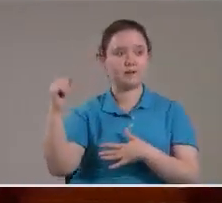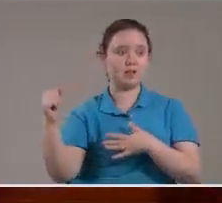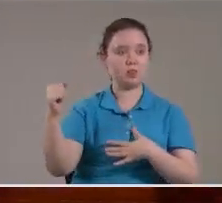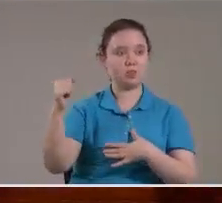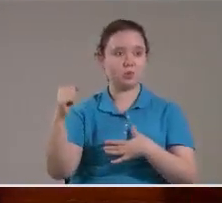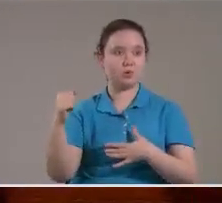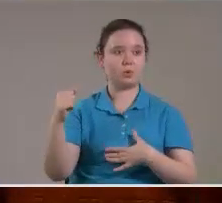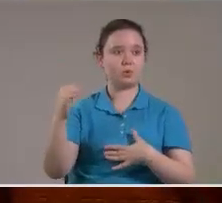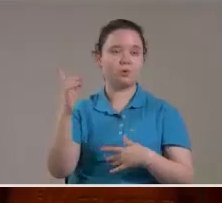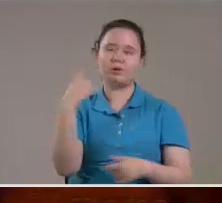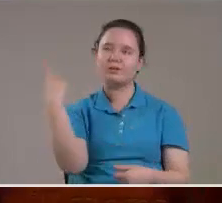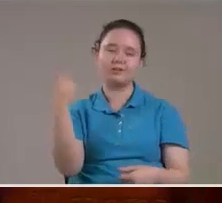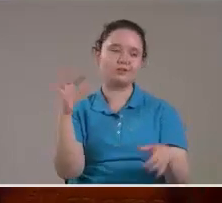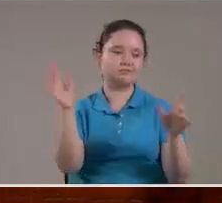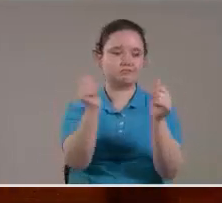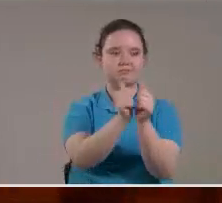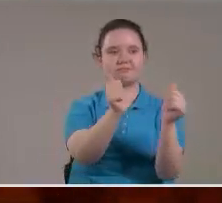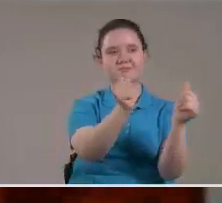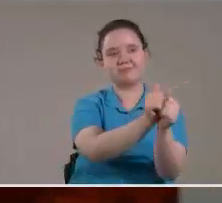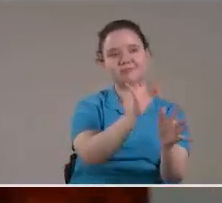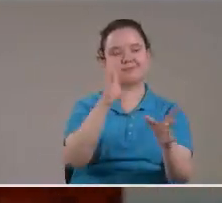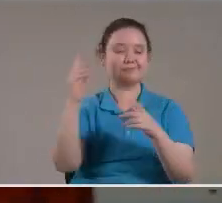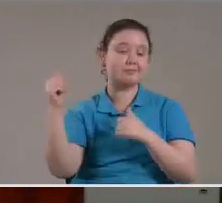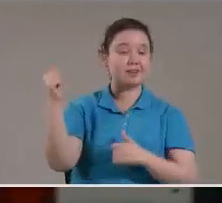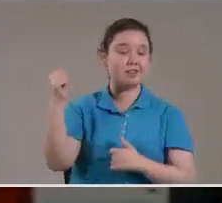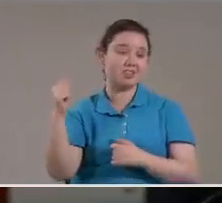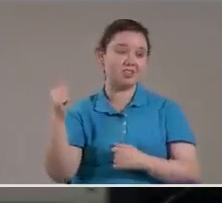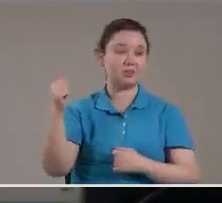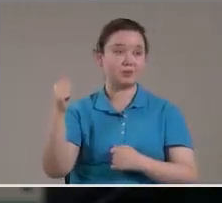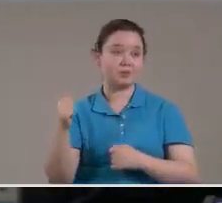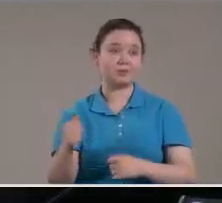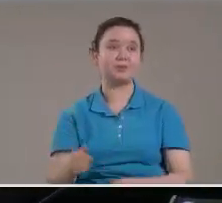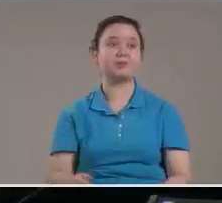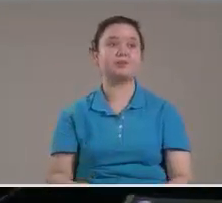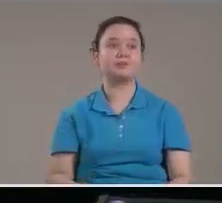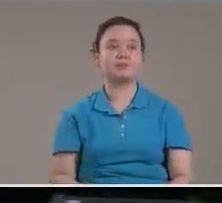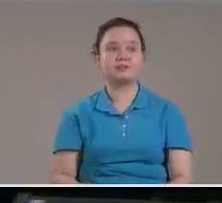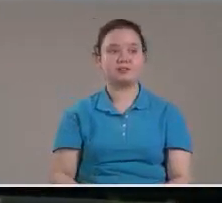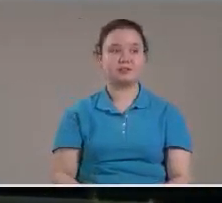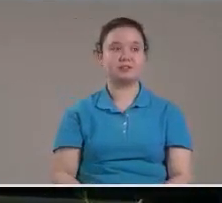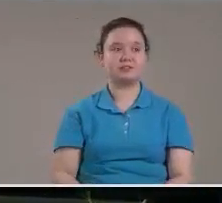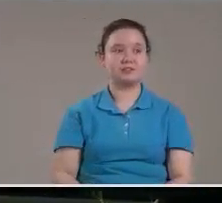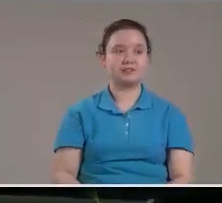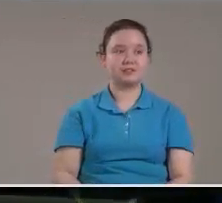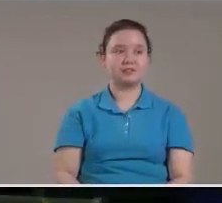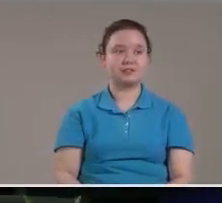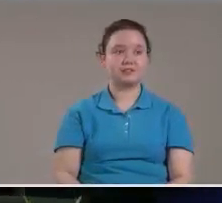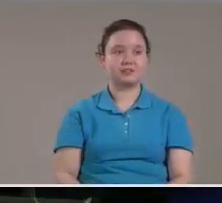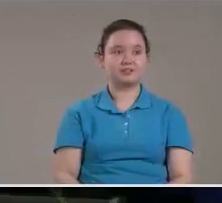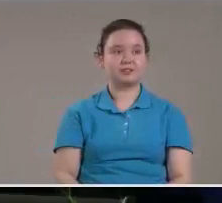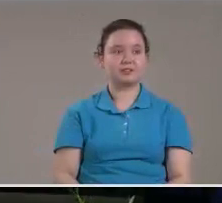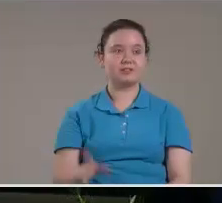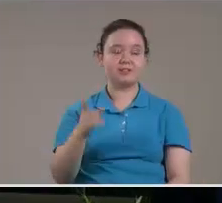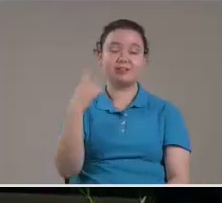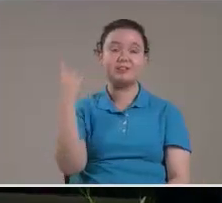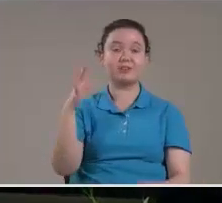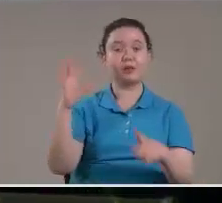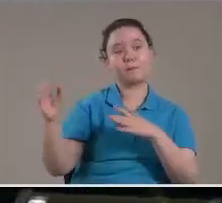demás También están en las mismas Cantando Yo no sé si En Sion suena la trompeta Chan Chan